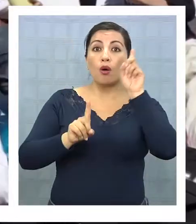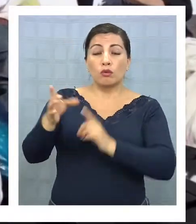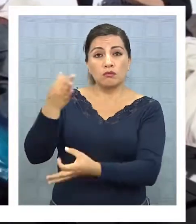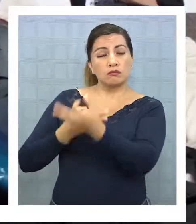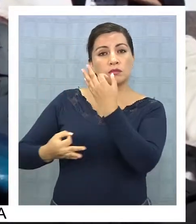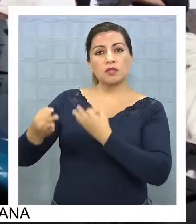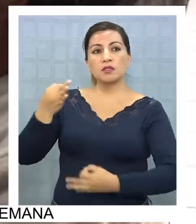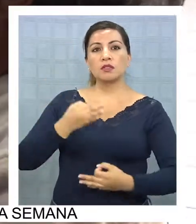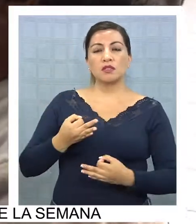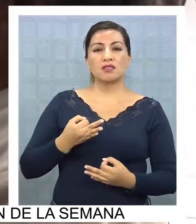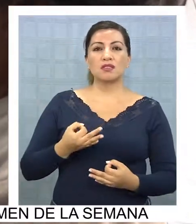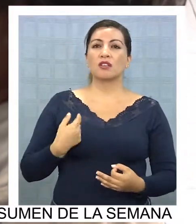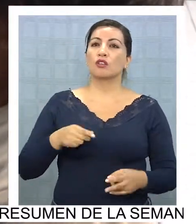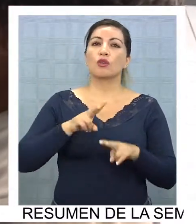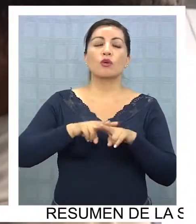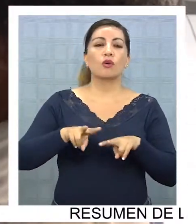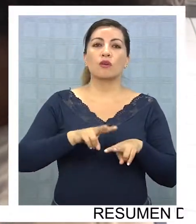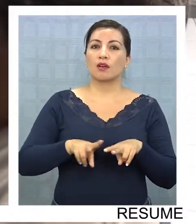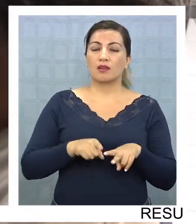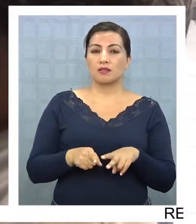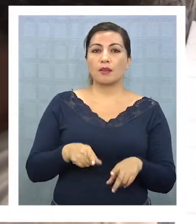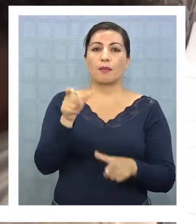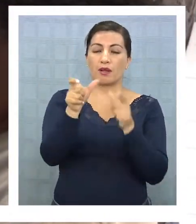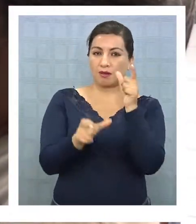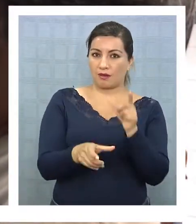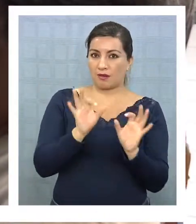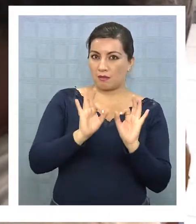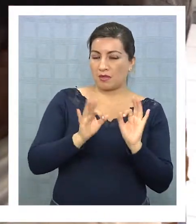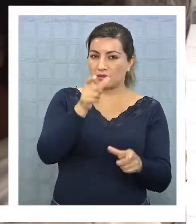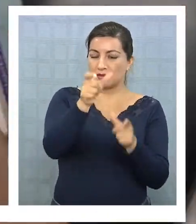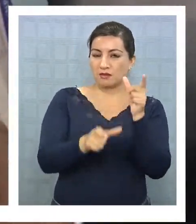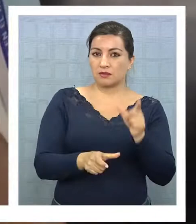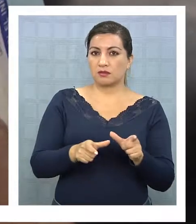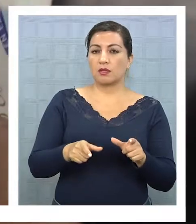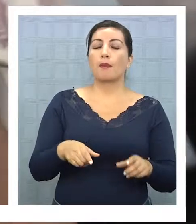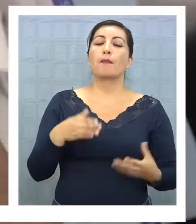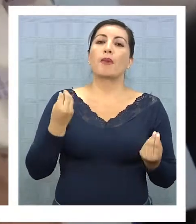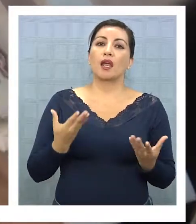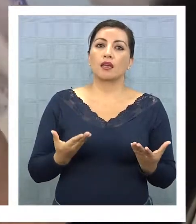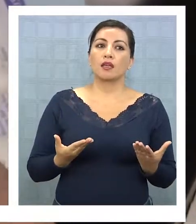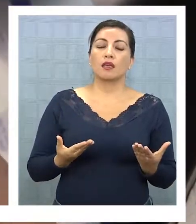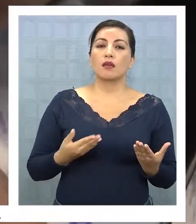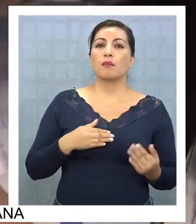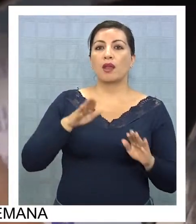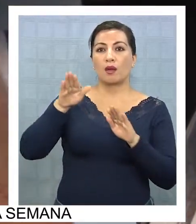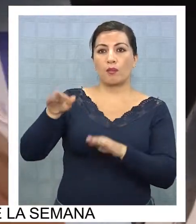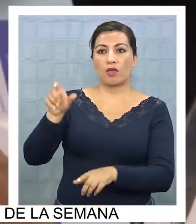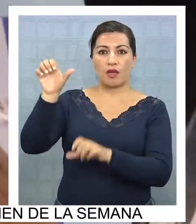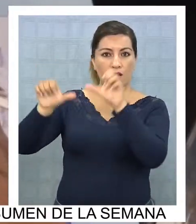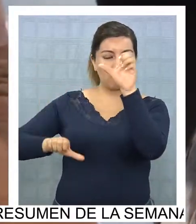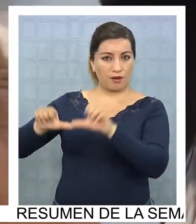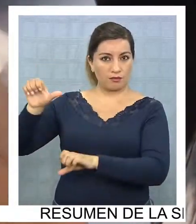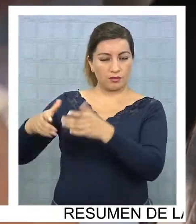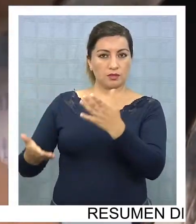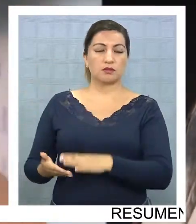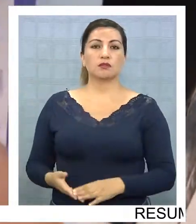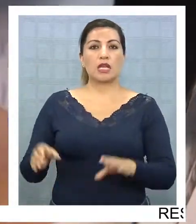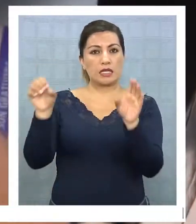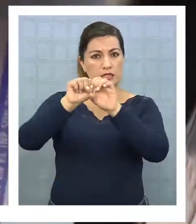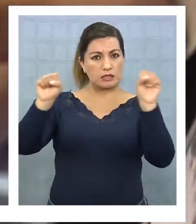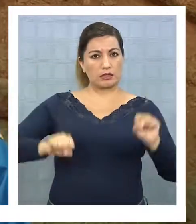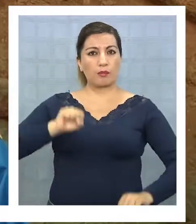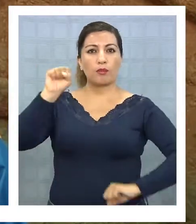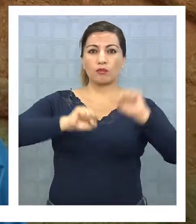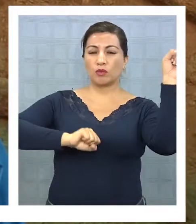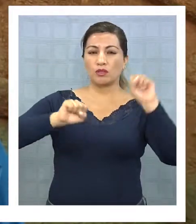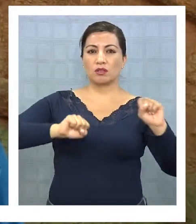señalan, no fue concebido para la progresión de los trabajadores, sino para favorecer a los grupos económicos. El sistema político no ha sido